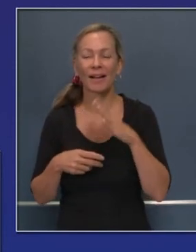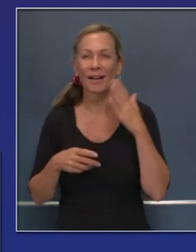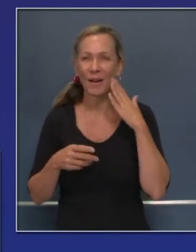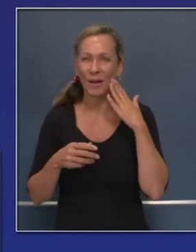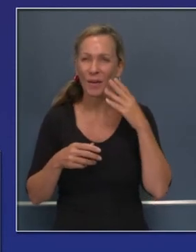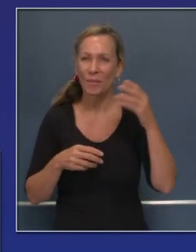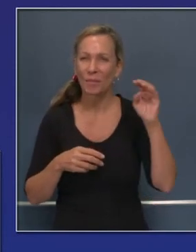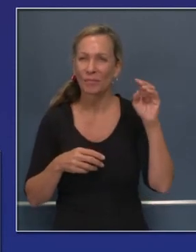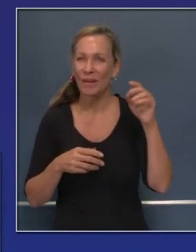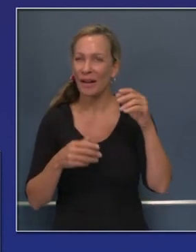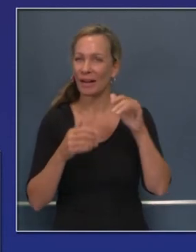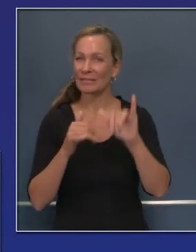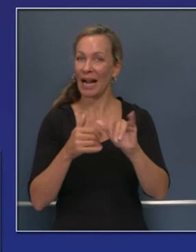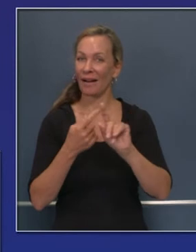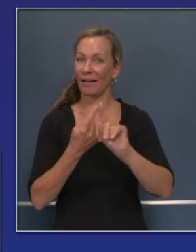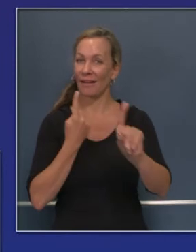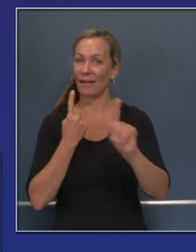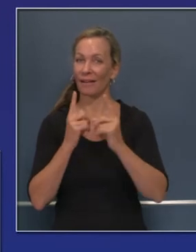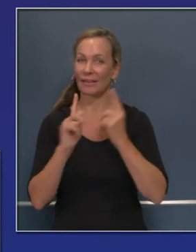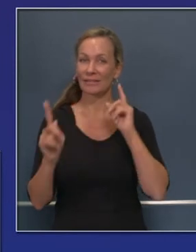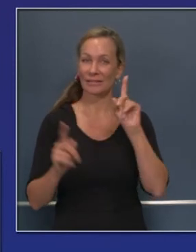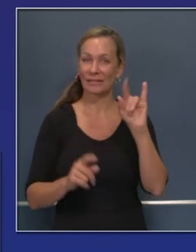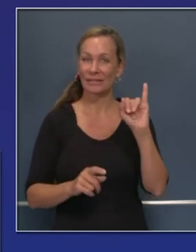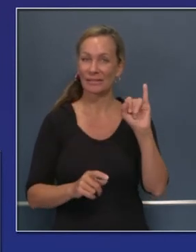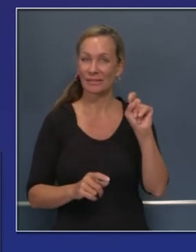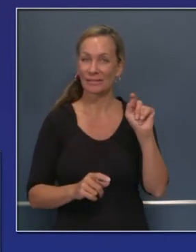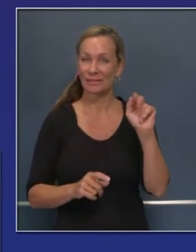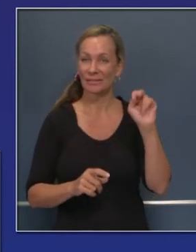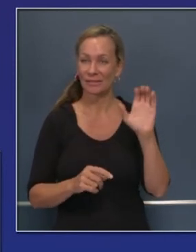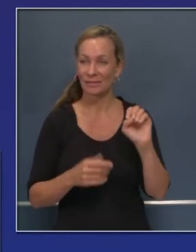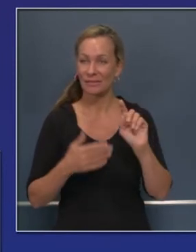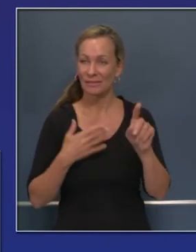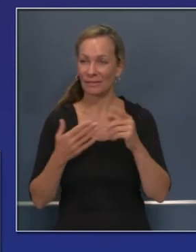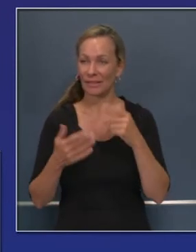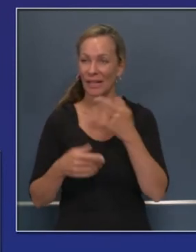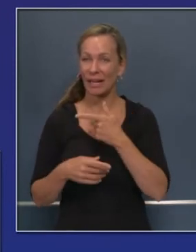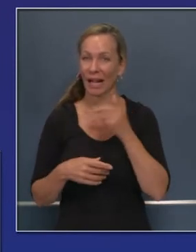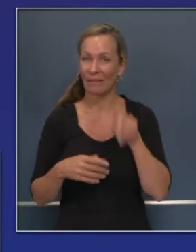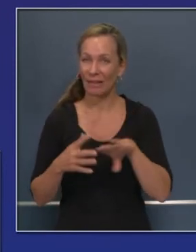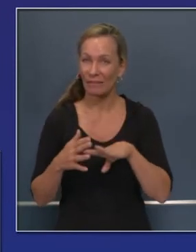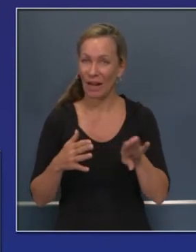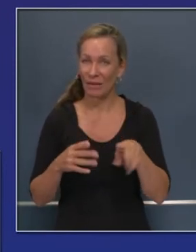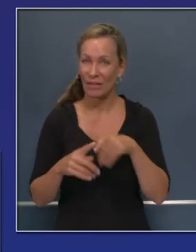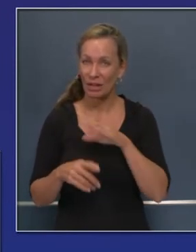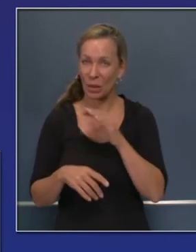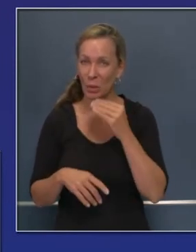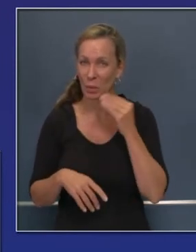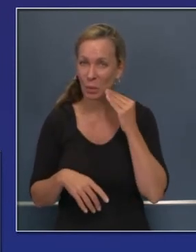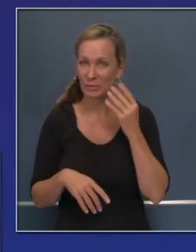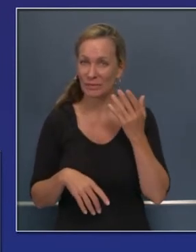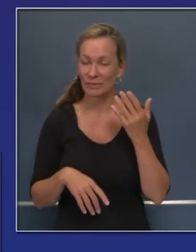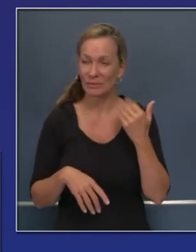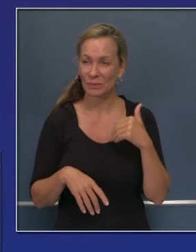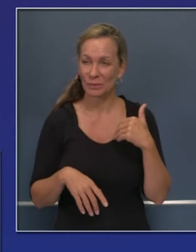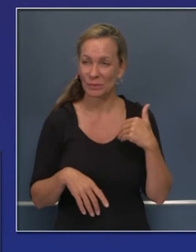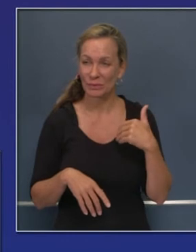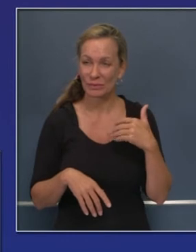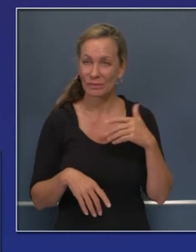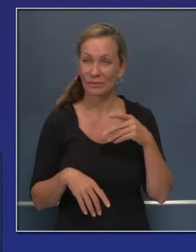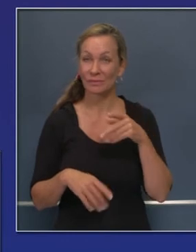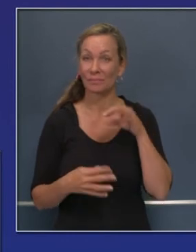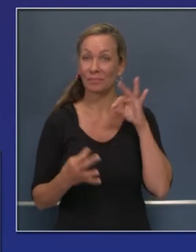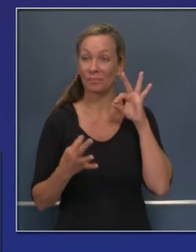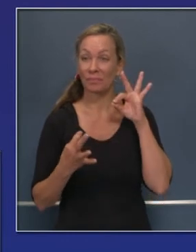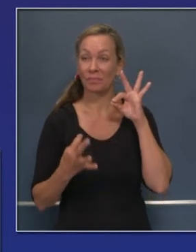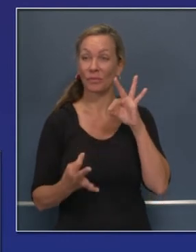grande al tratar de que esas personas fueran del centro de personas a la tercera edad a este refugio. Todos